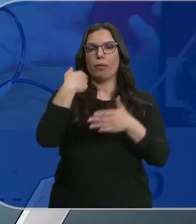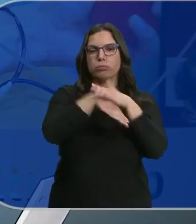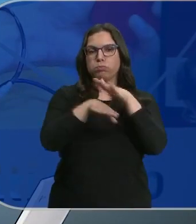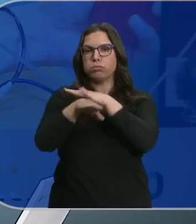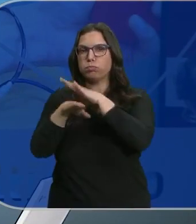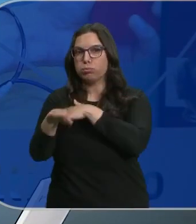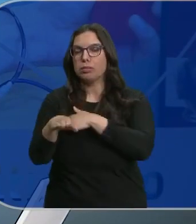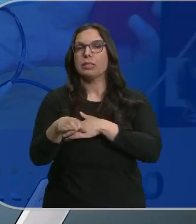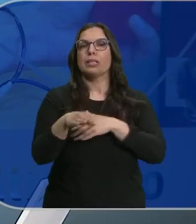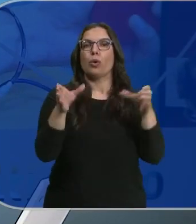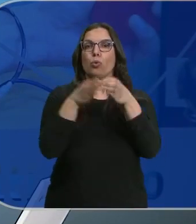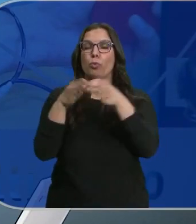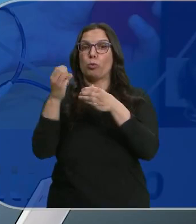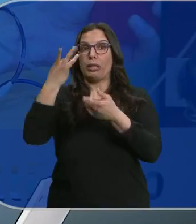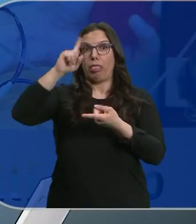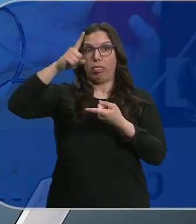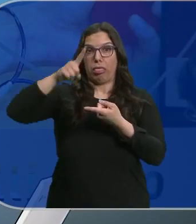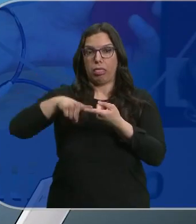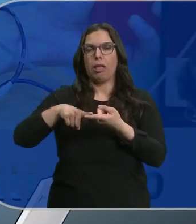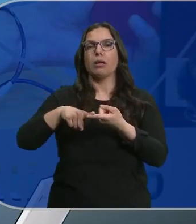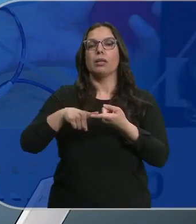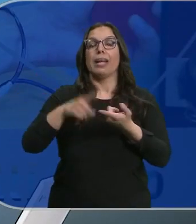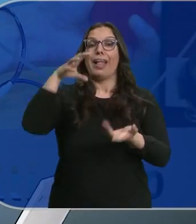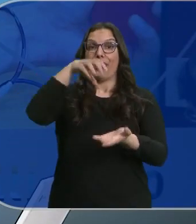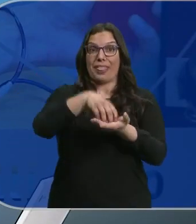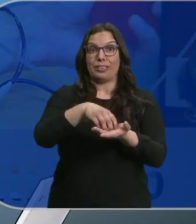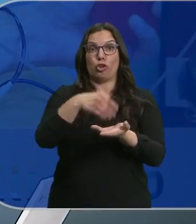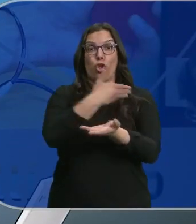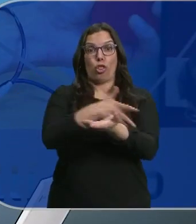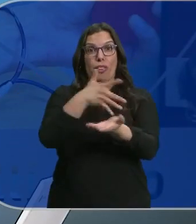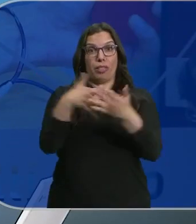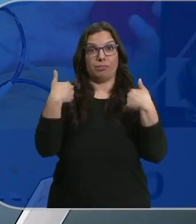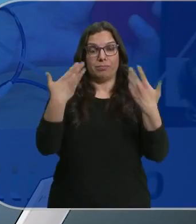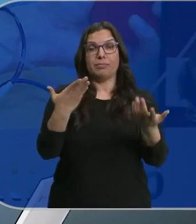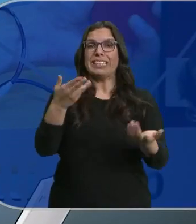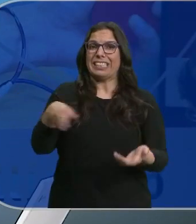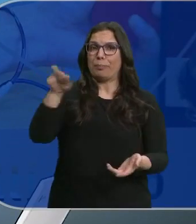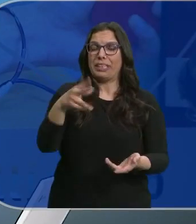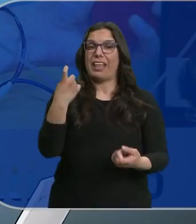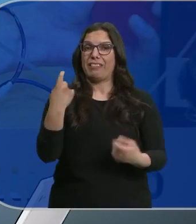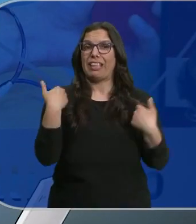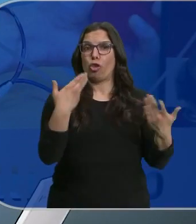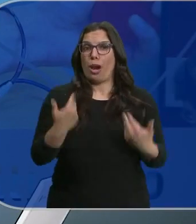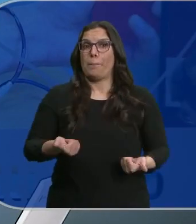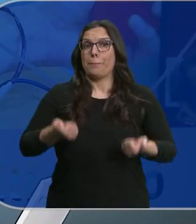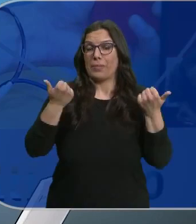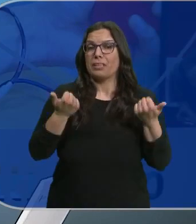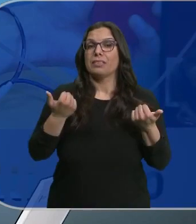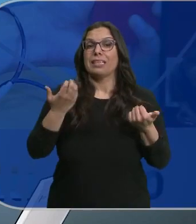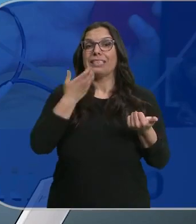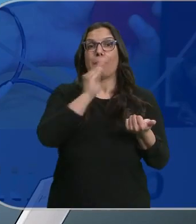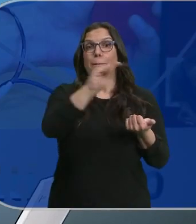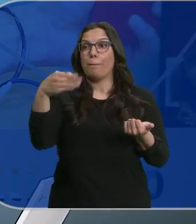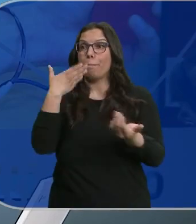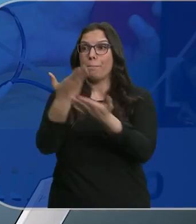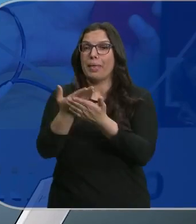grupos en concreto cuyo stock estaba disminuyendo. Desde el centro de hemoterapia se insiste en que se necesitan donaciones y en que hay que tomarse en